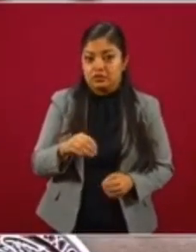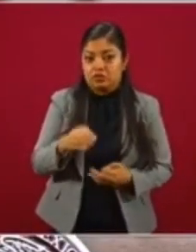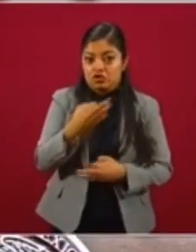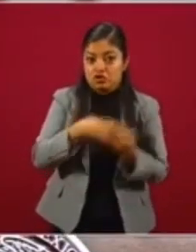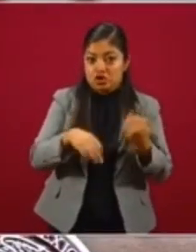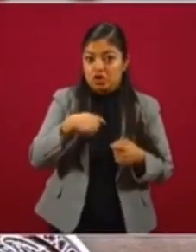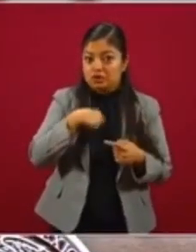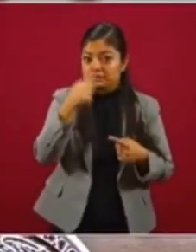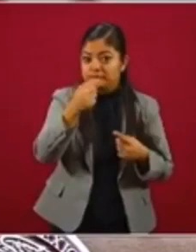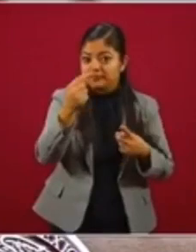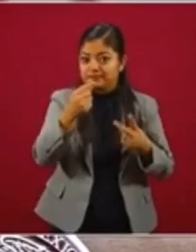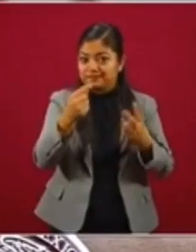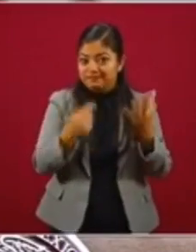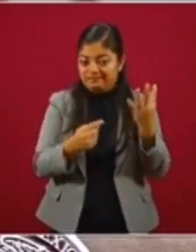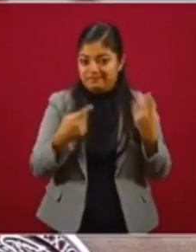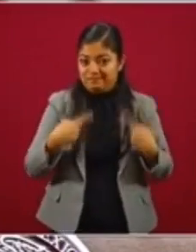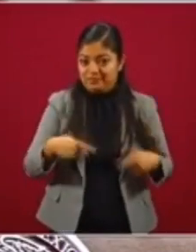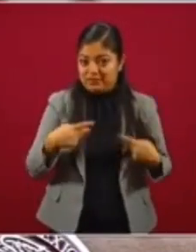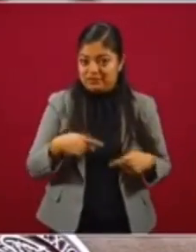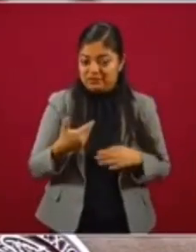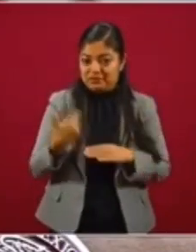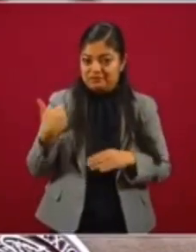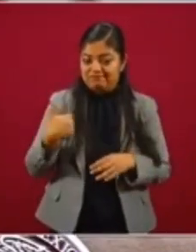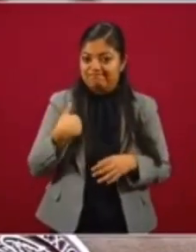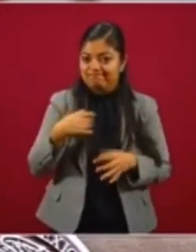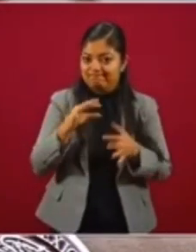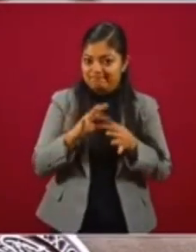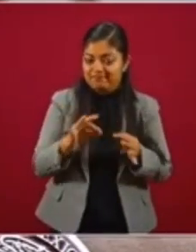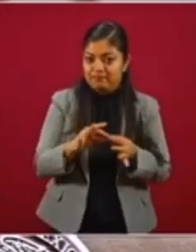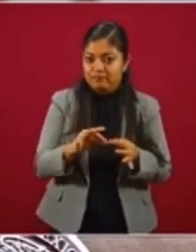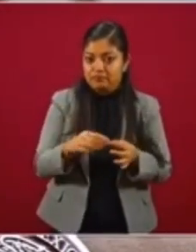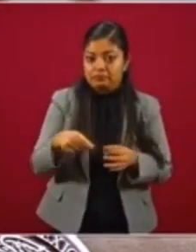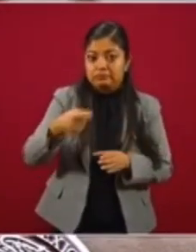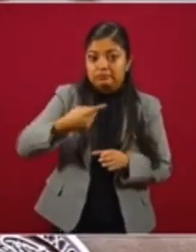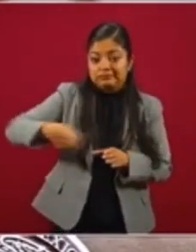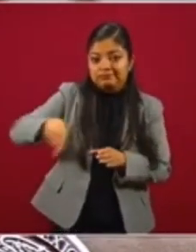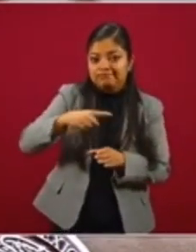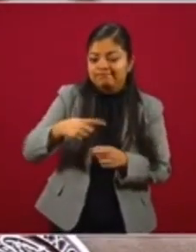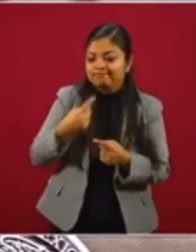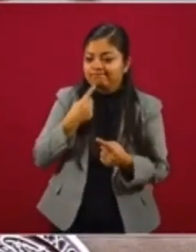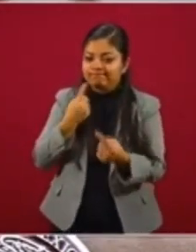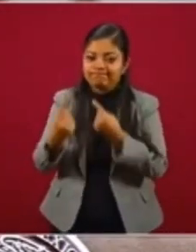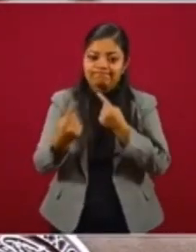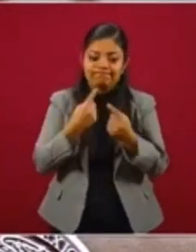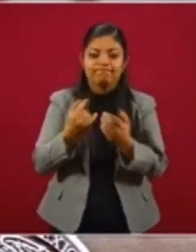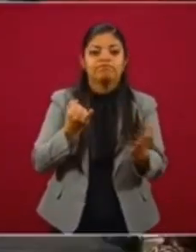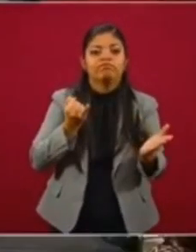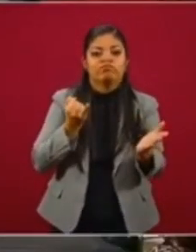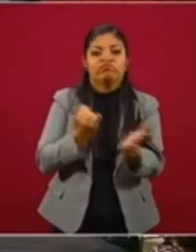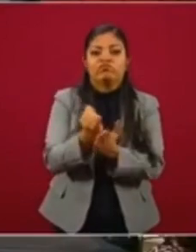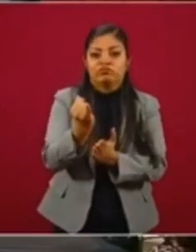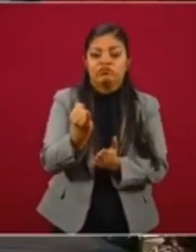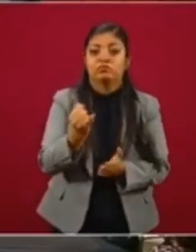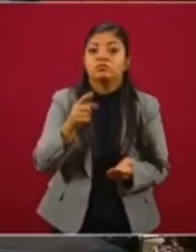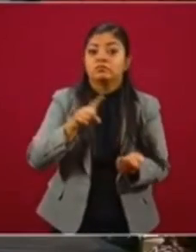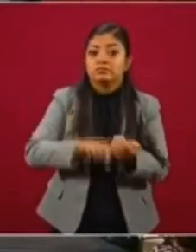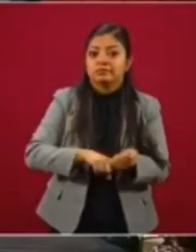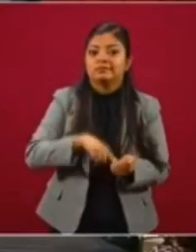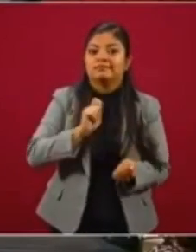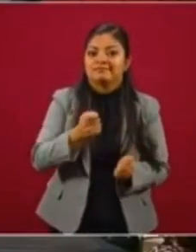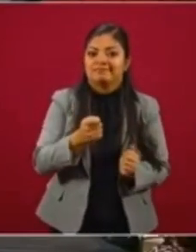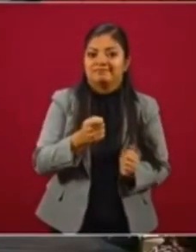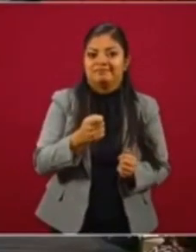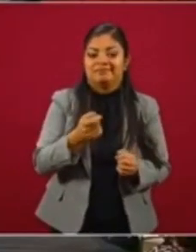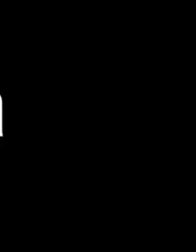aquí mencionados estamos detrás de las decisiones más importantes que ha tomado esta obra, incluyendo, por